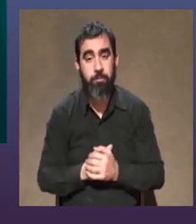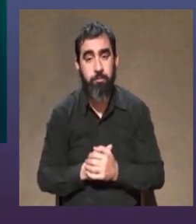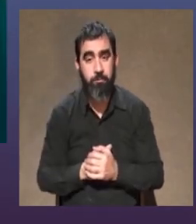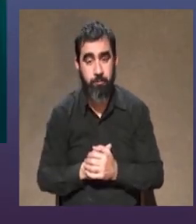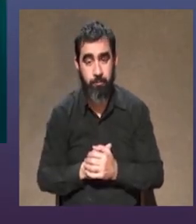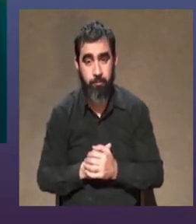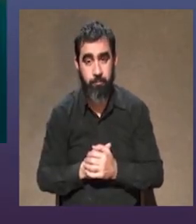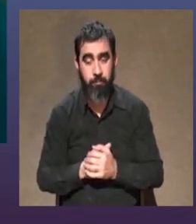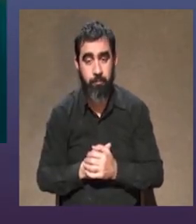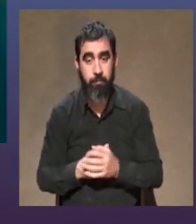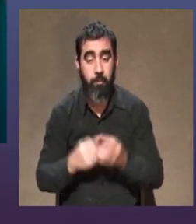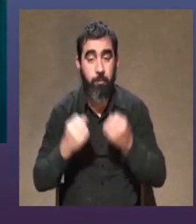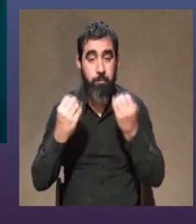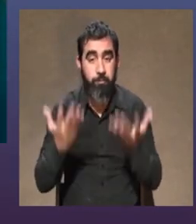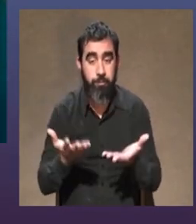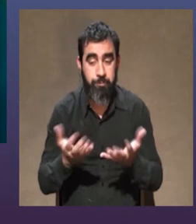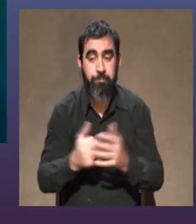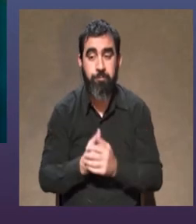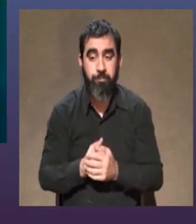bueno